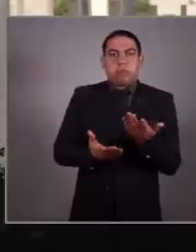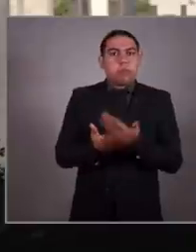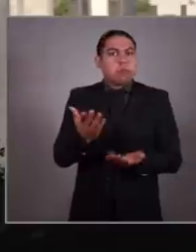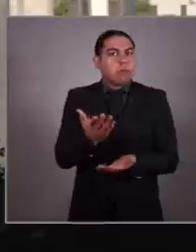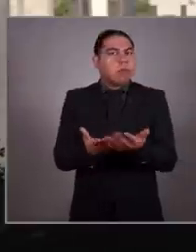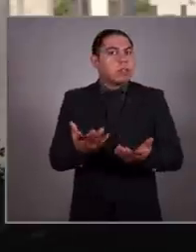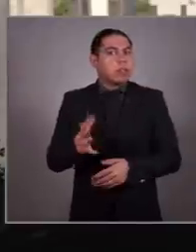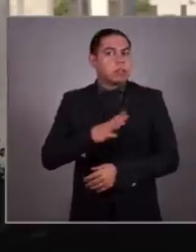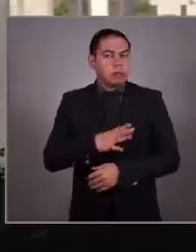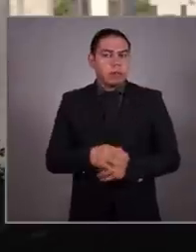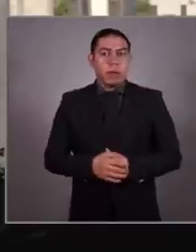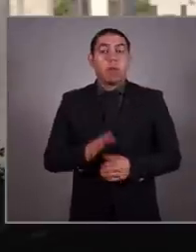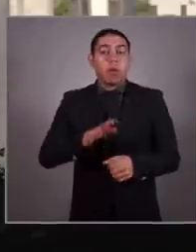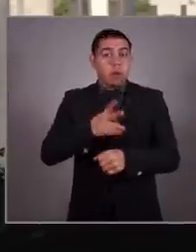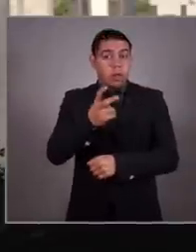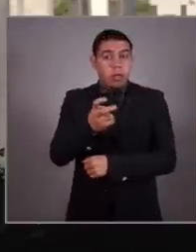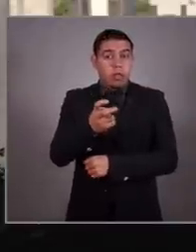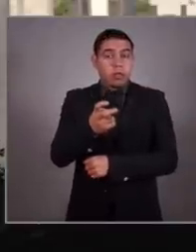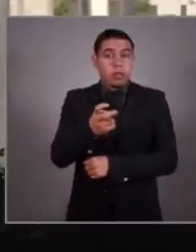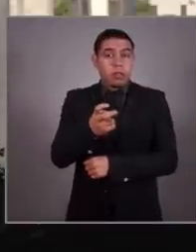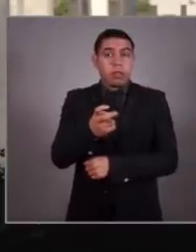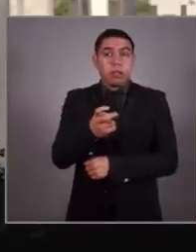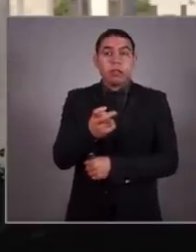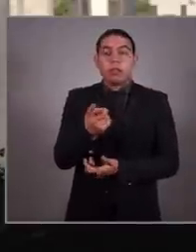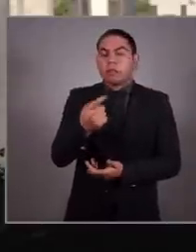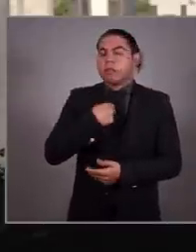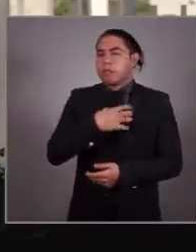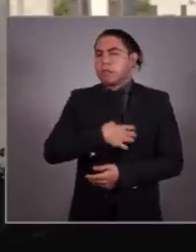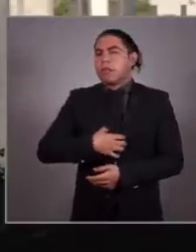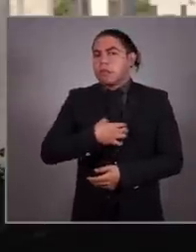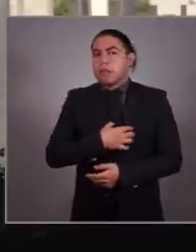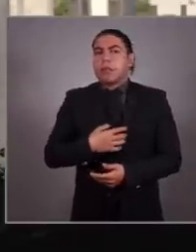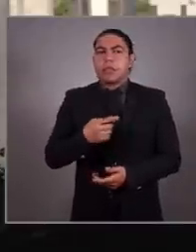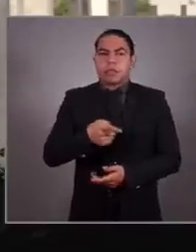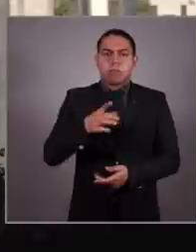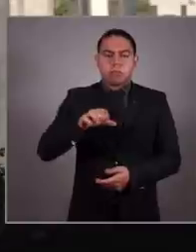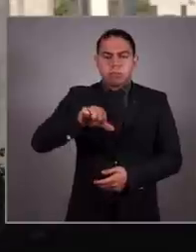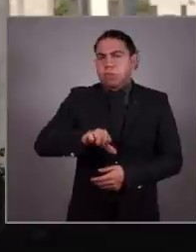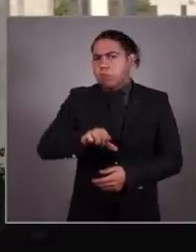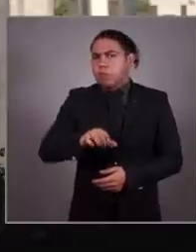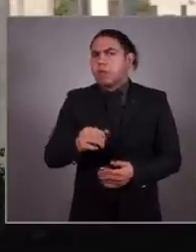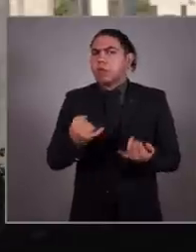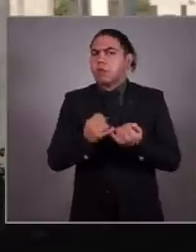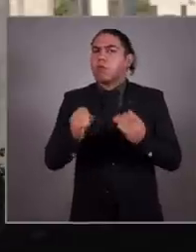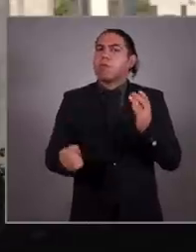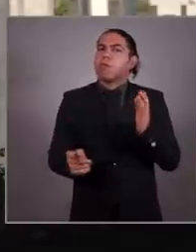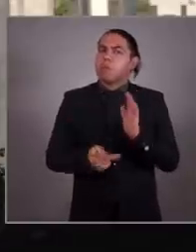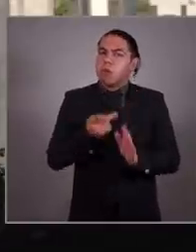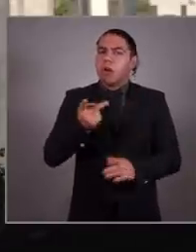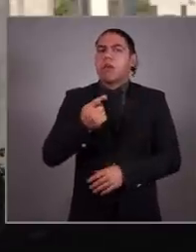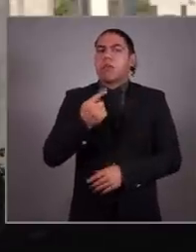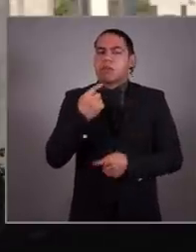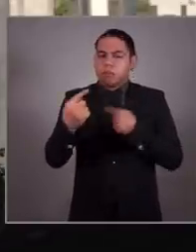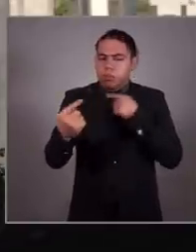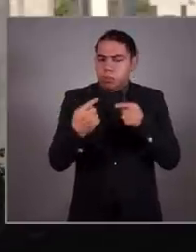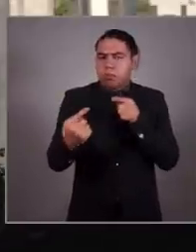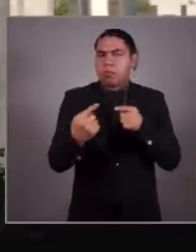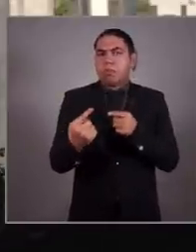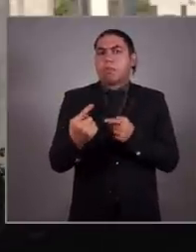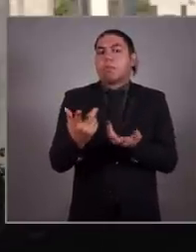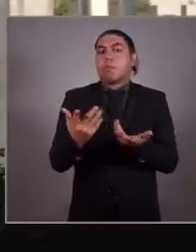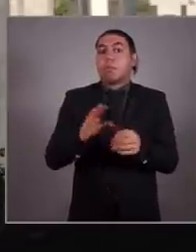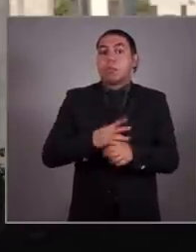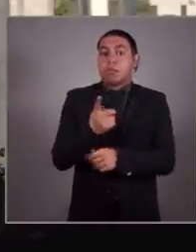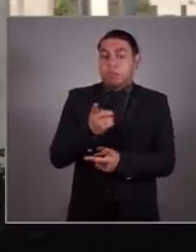Por eso, me da mucho gusto estar aquí, teniendo nuevamente este diálogo y esta discusión.